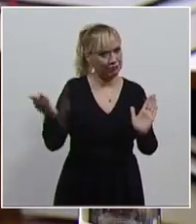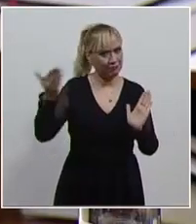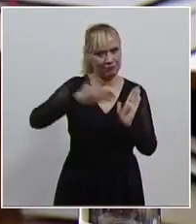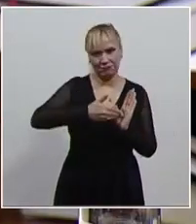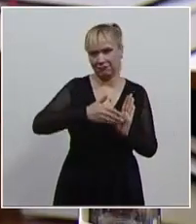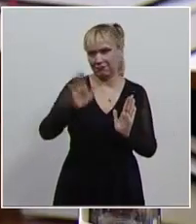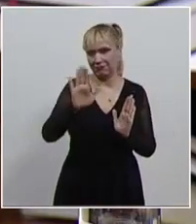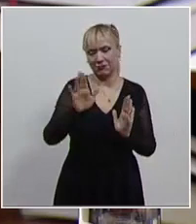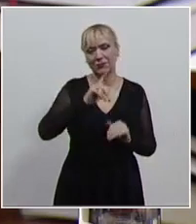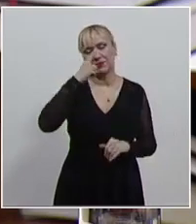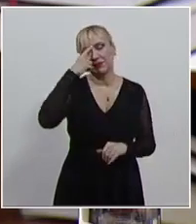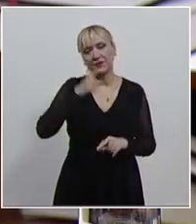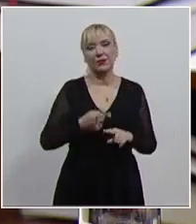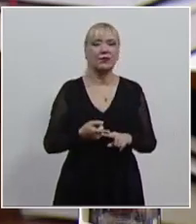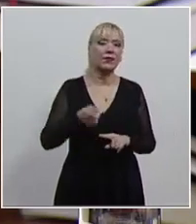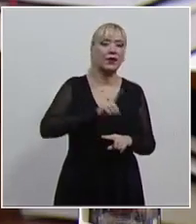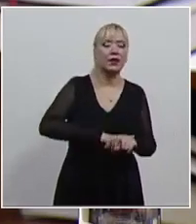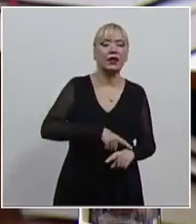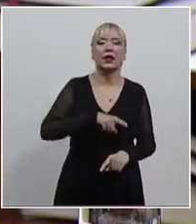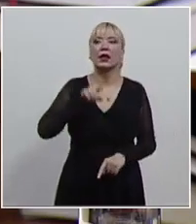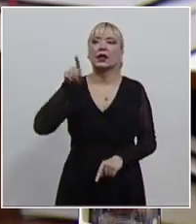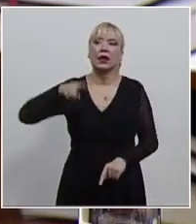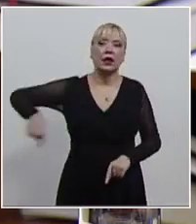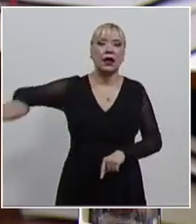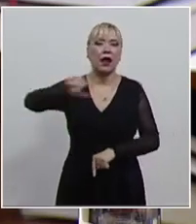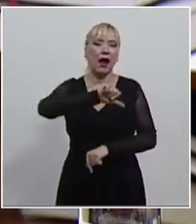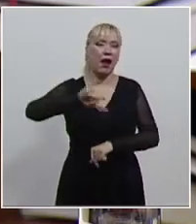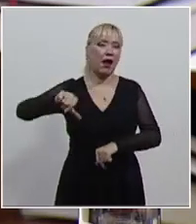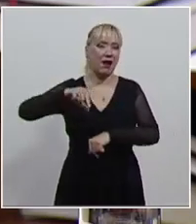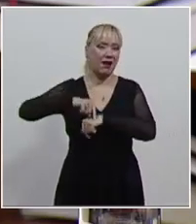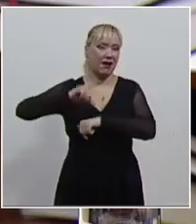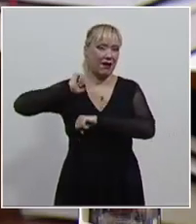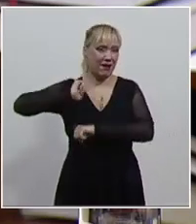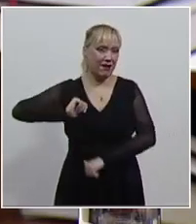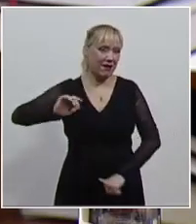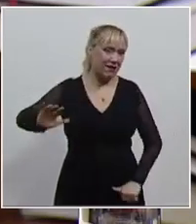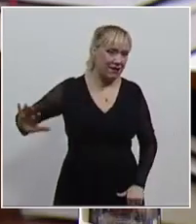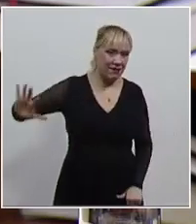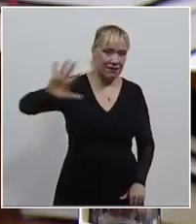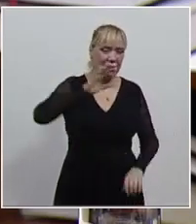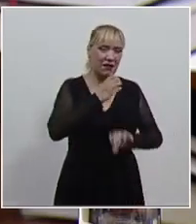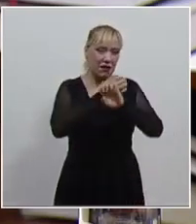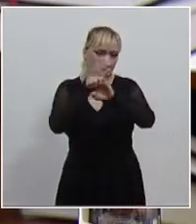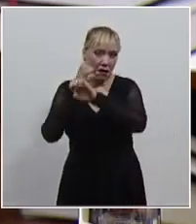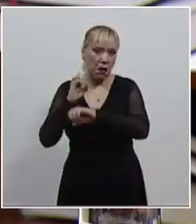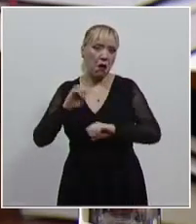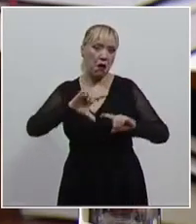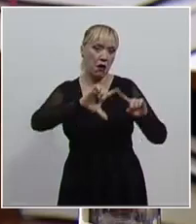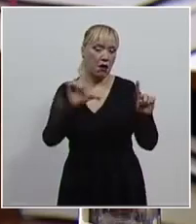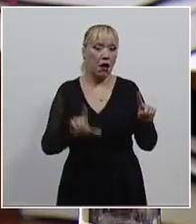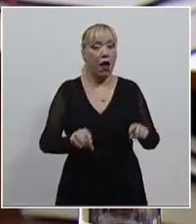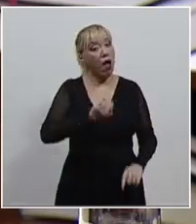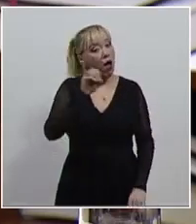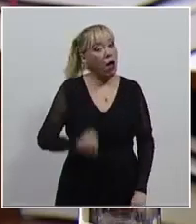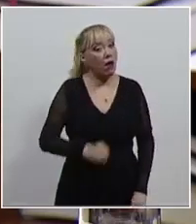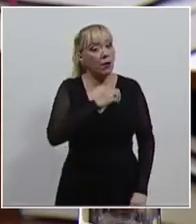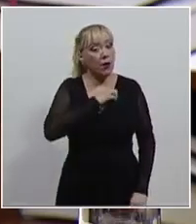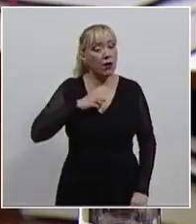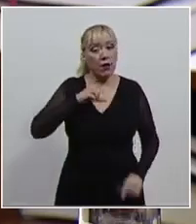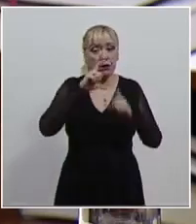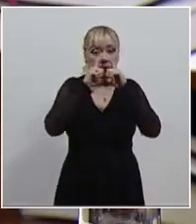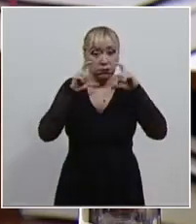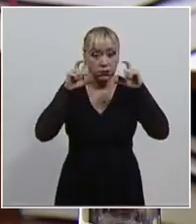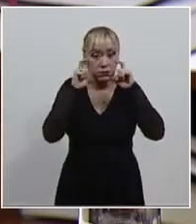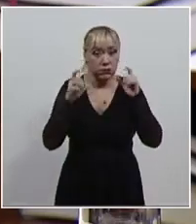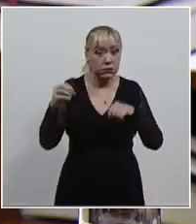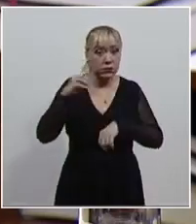declaratoria previa por la autoridad sanitaria competente federal o local del uso obligatorio de cubrebocas, de modo que se deja